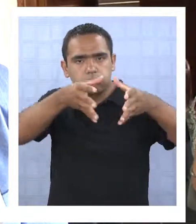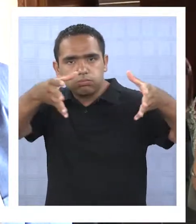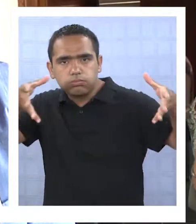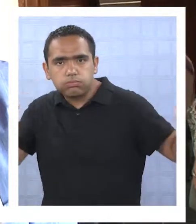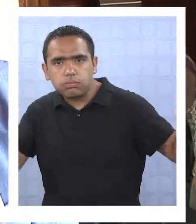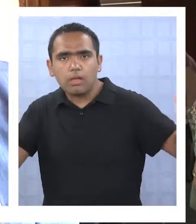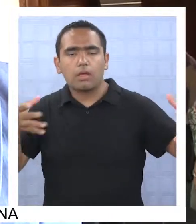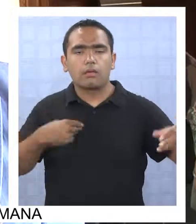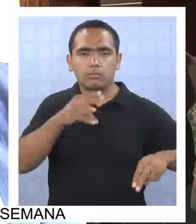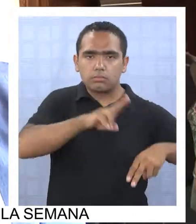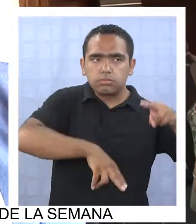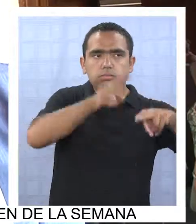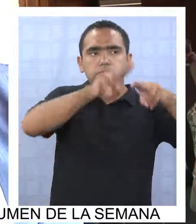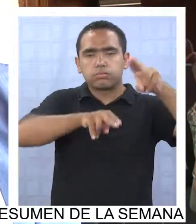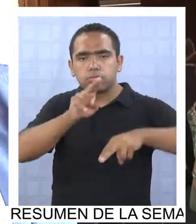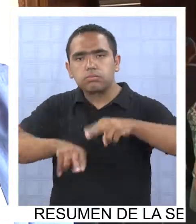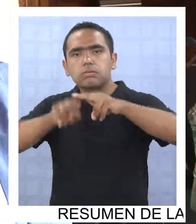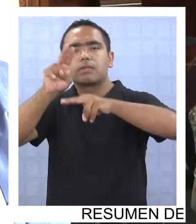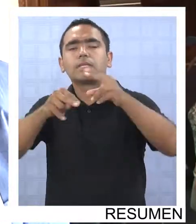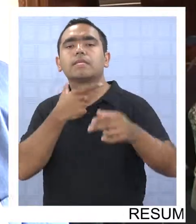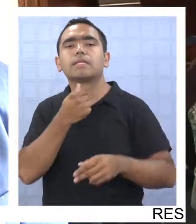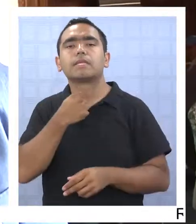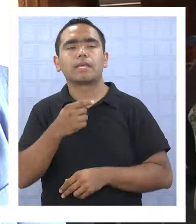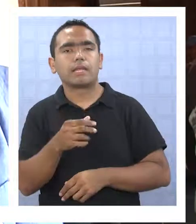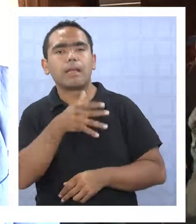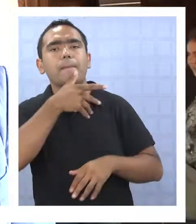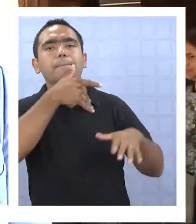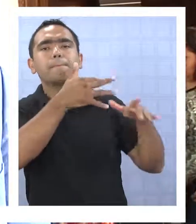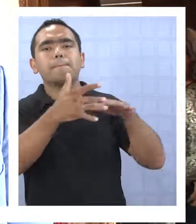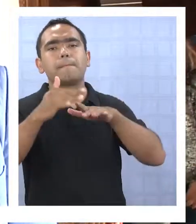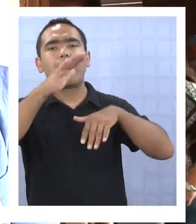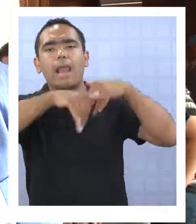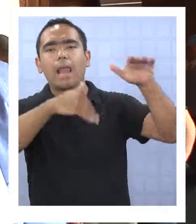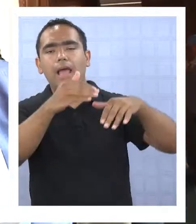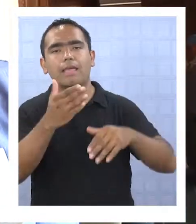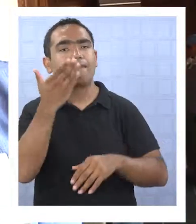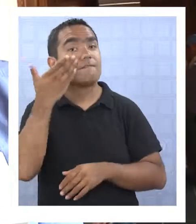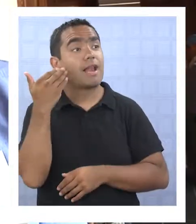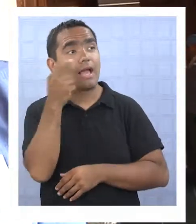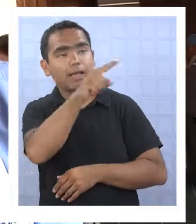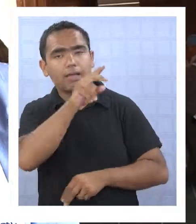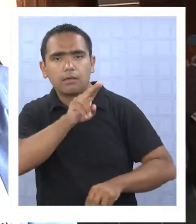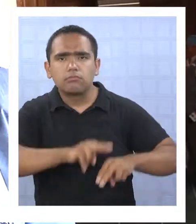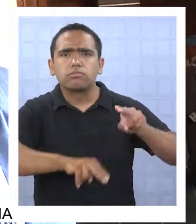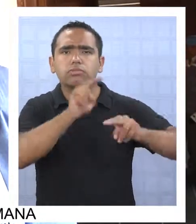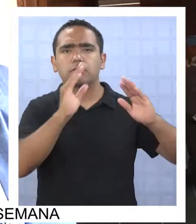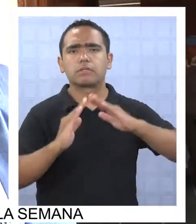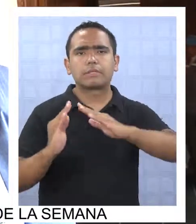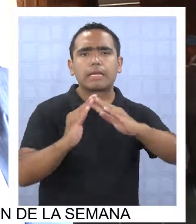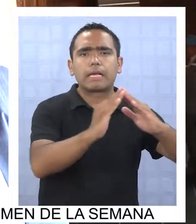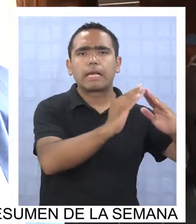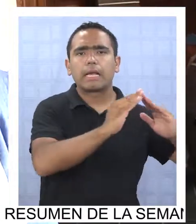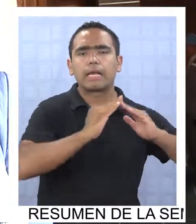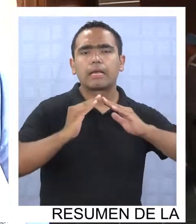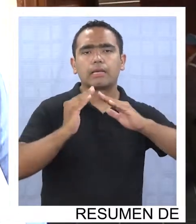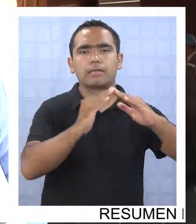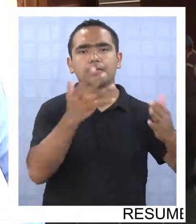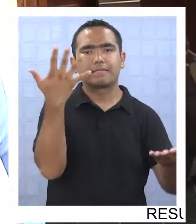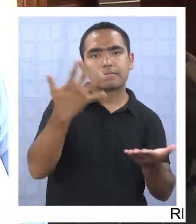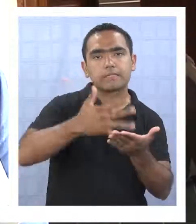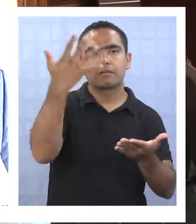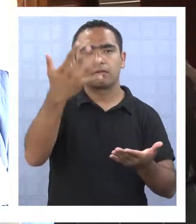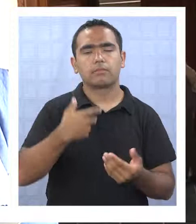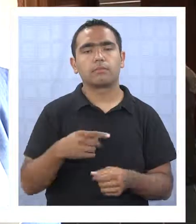cual está orientada a poblar todo el sector de Alto Playa Blanca donde pensamos construir más de 5.000 viviendas, de las cuales 2.000 de ellas van a ser